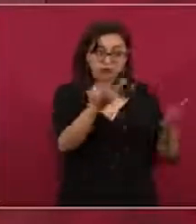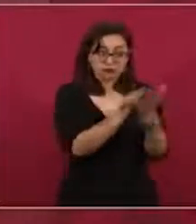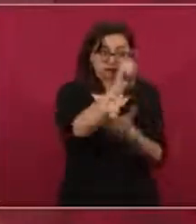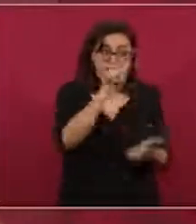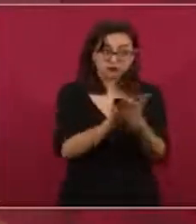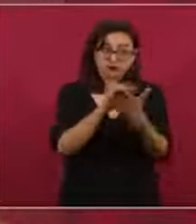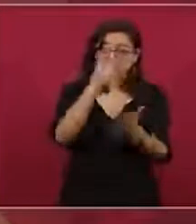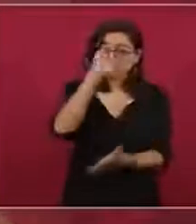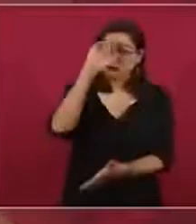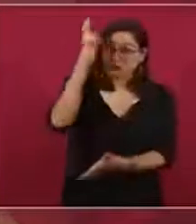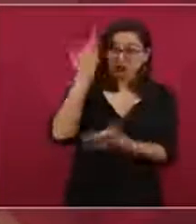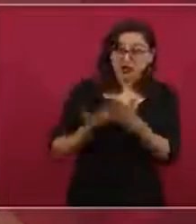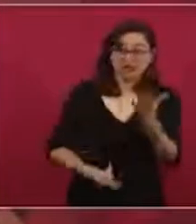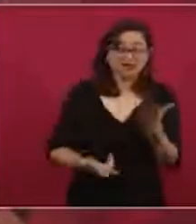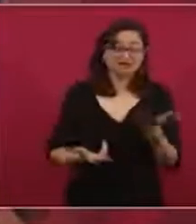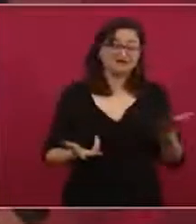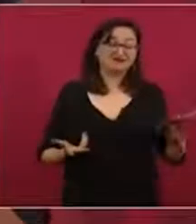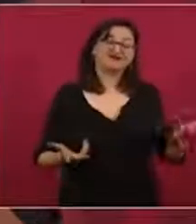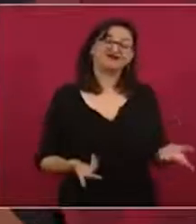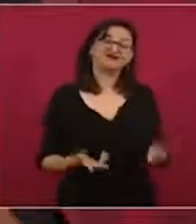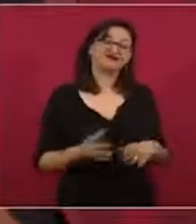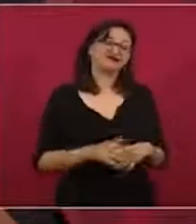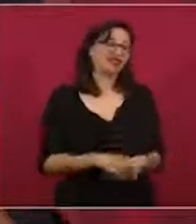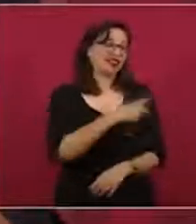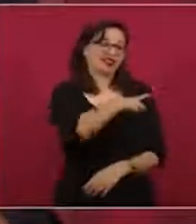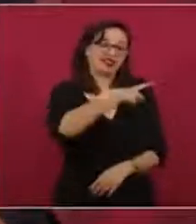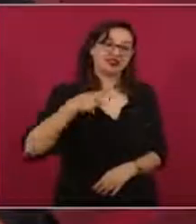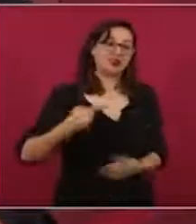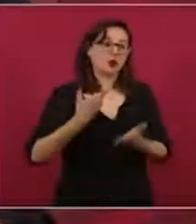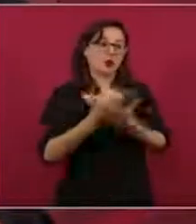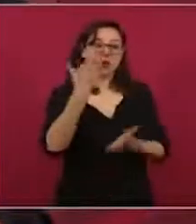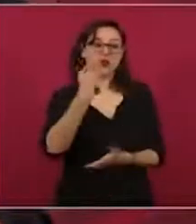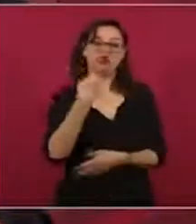que tengo que denunciar